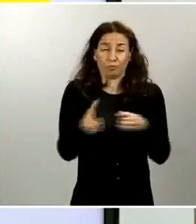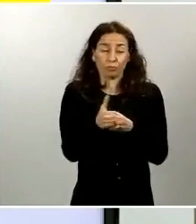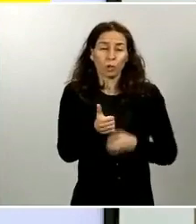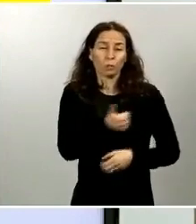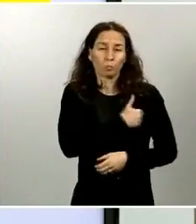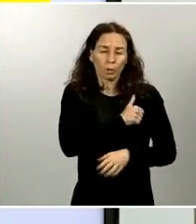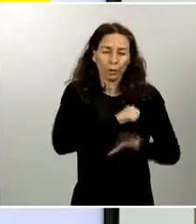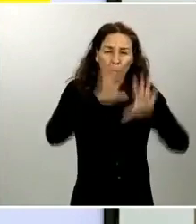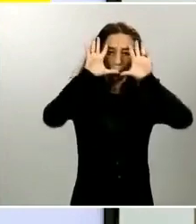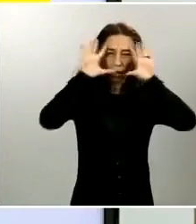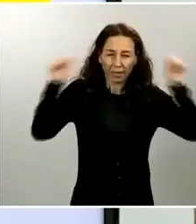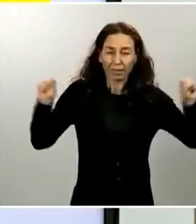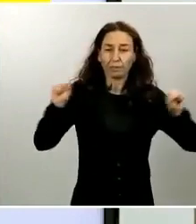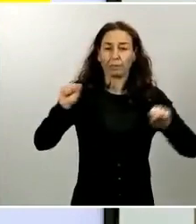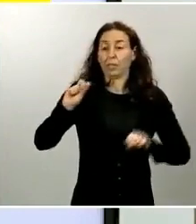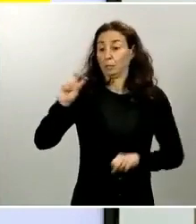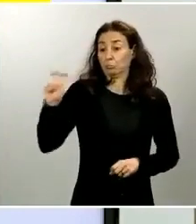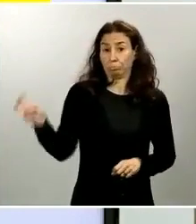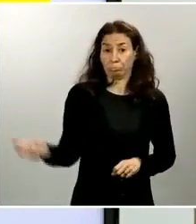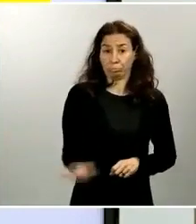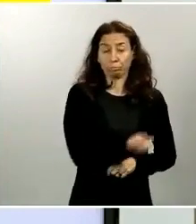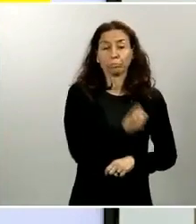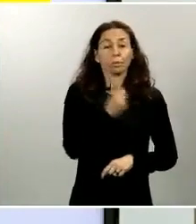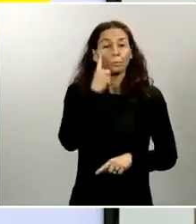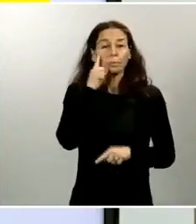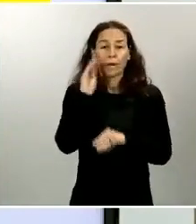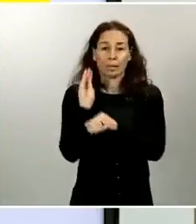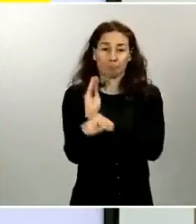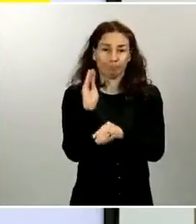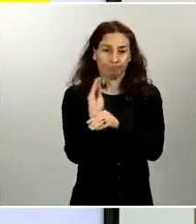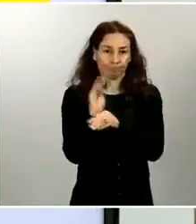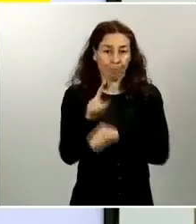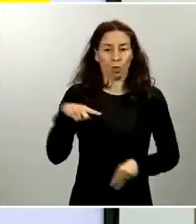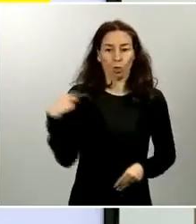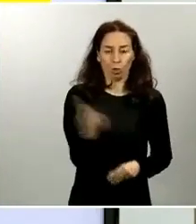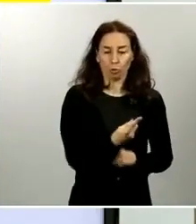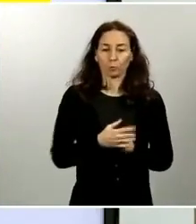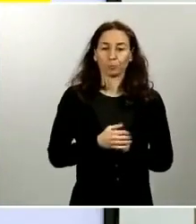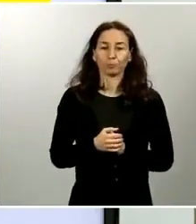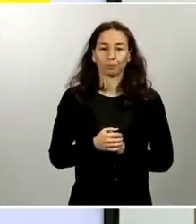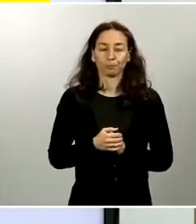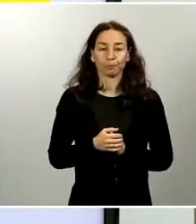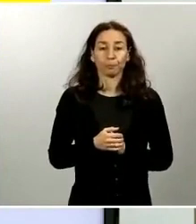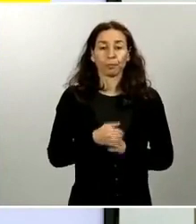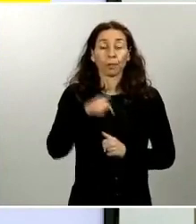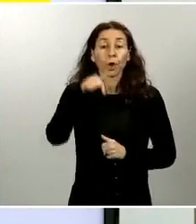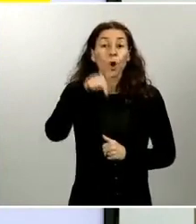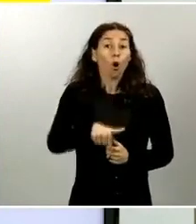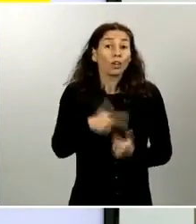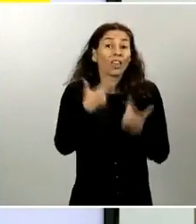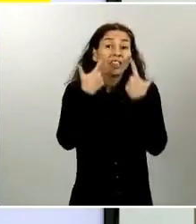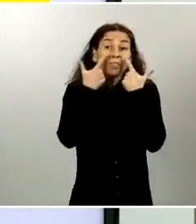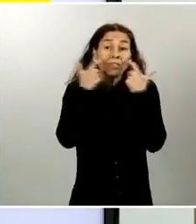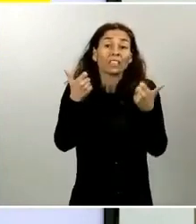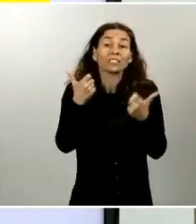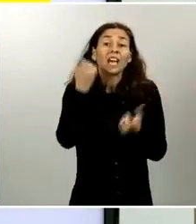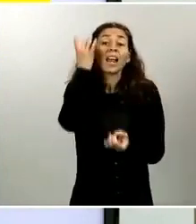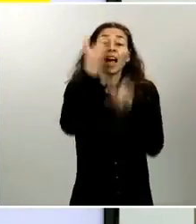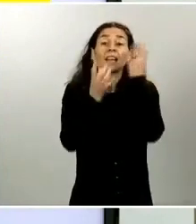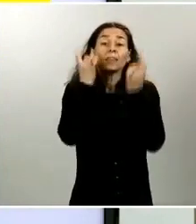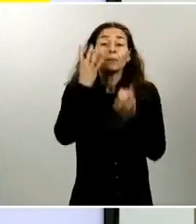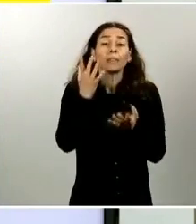en la seguridad de todos. En el día de hoy, podemos destacar las siguientes actividades. La